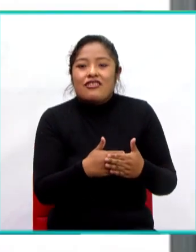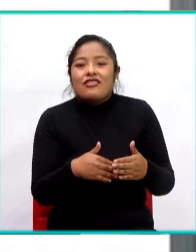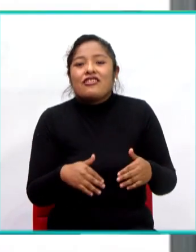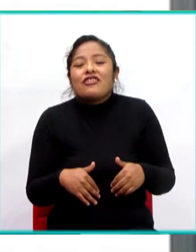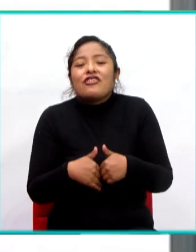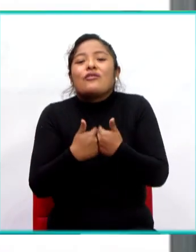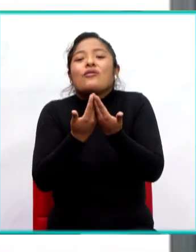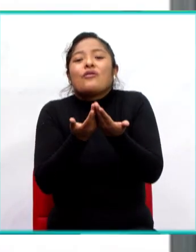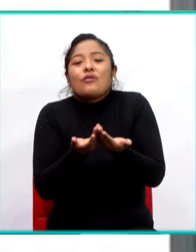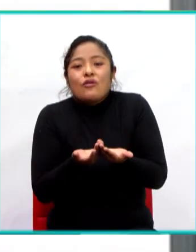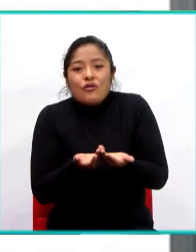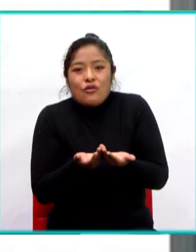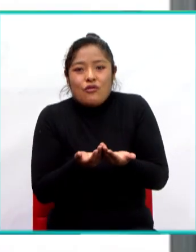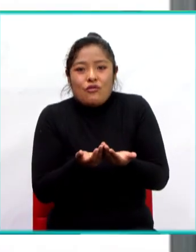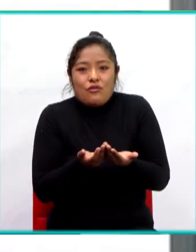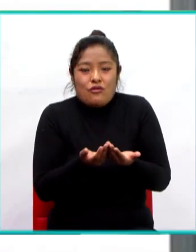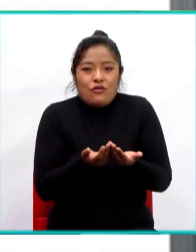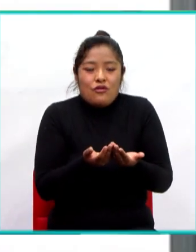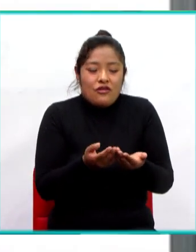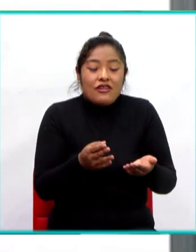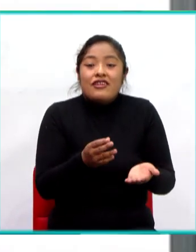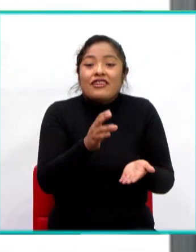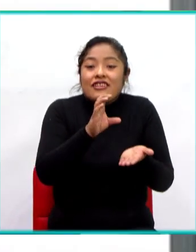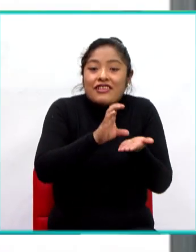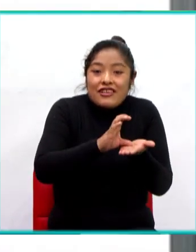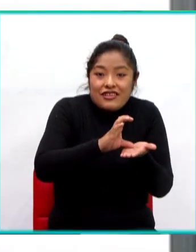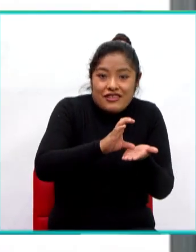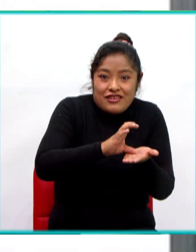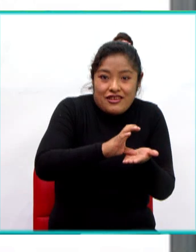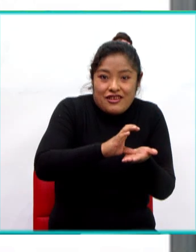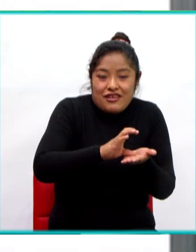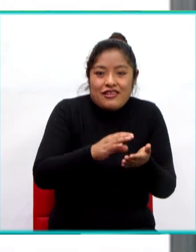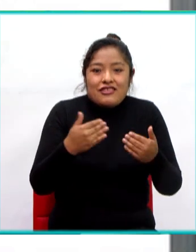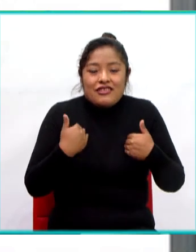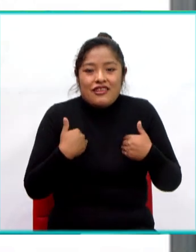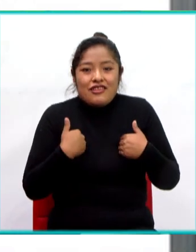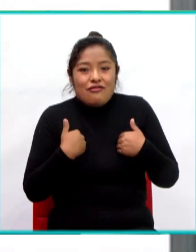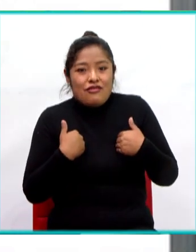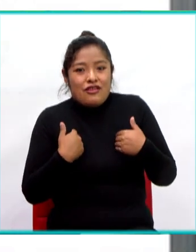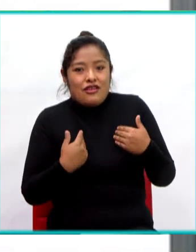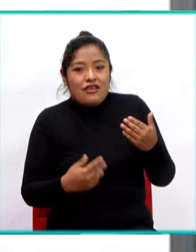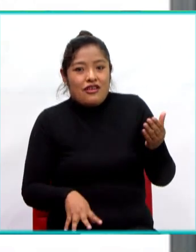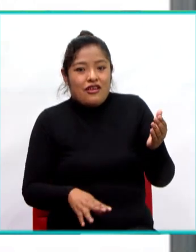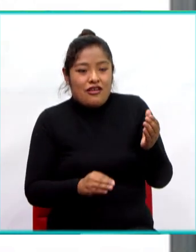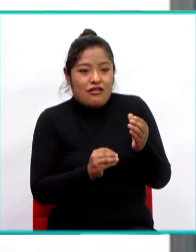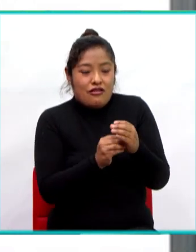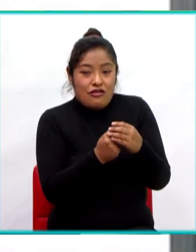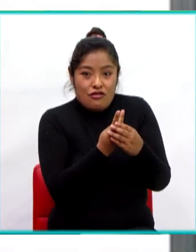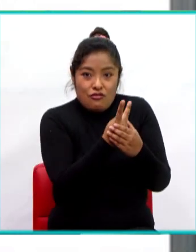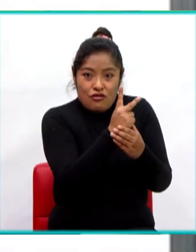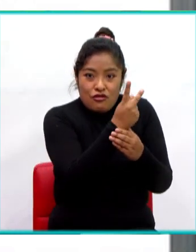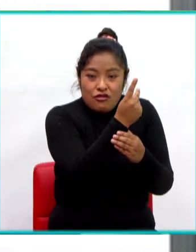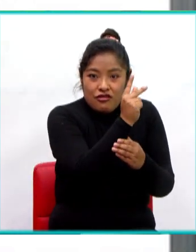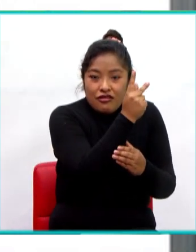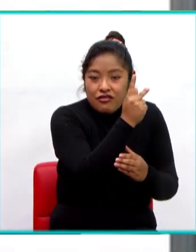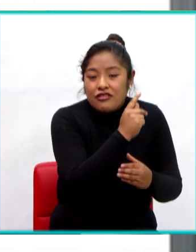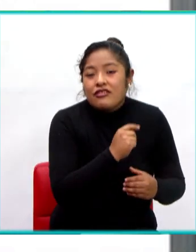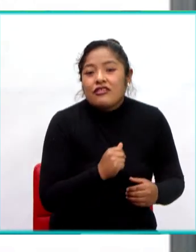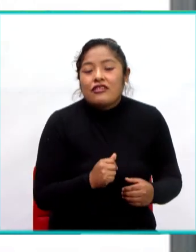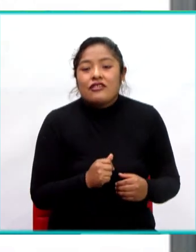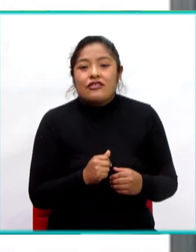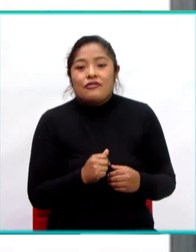fotosíntesis. Como ustedes pueden ver, tenemos a los productos, a los reactivos. Los productos